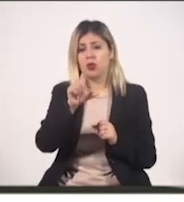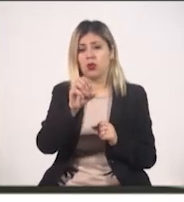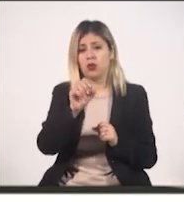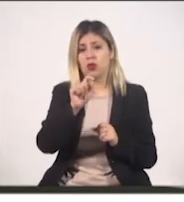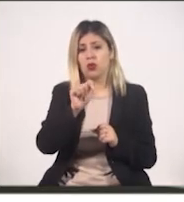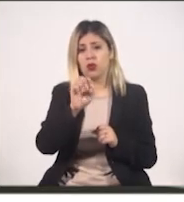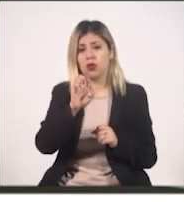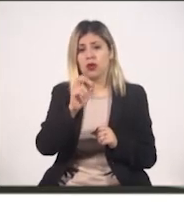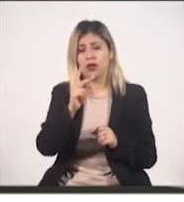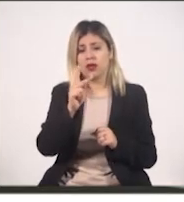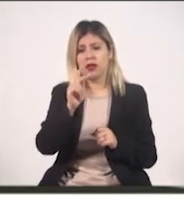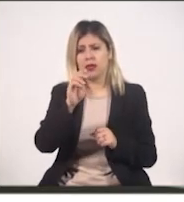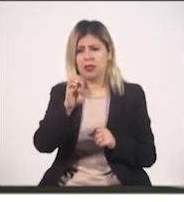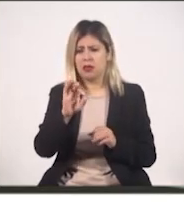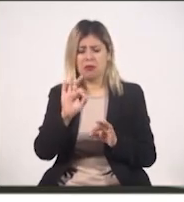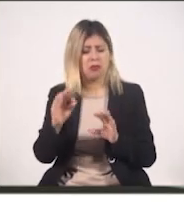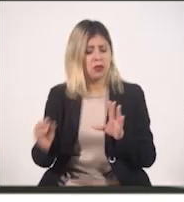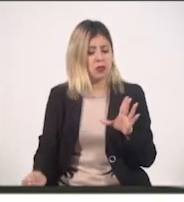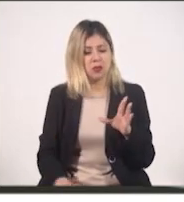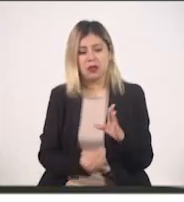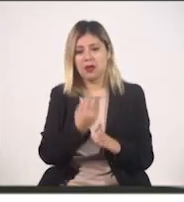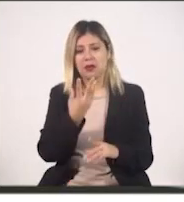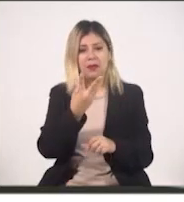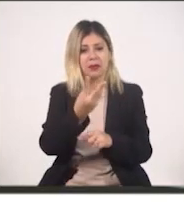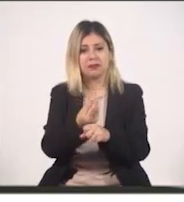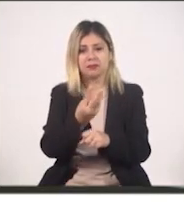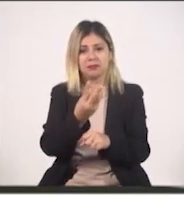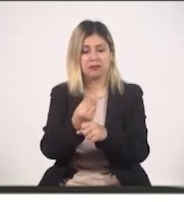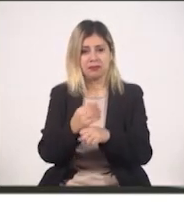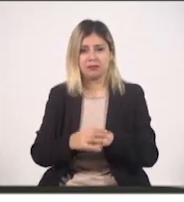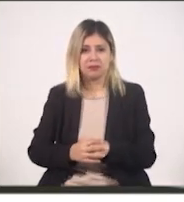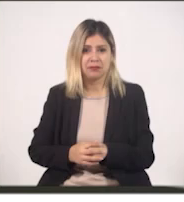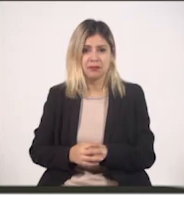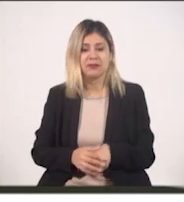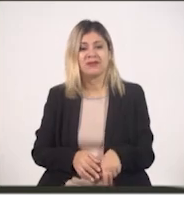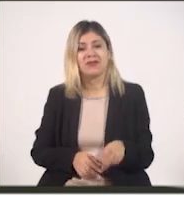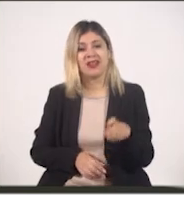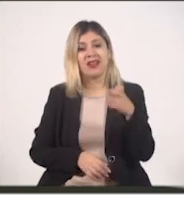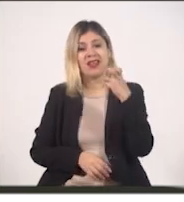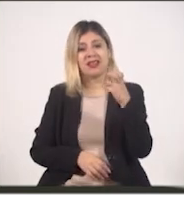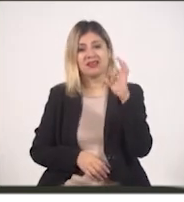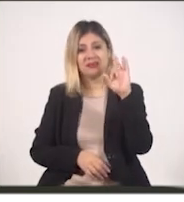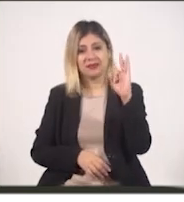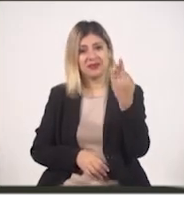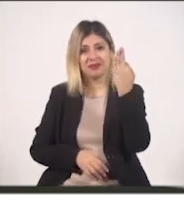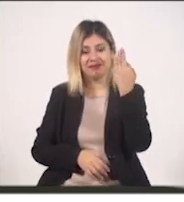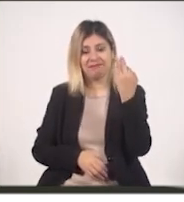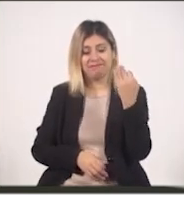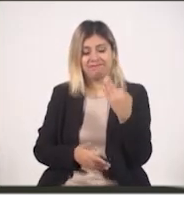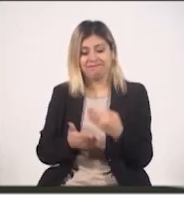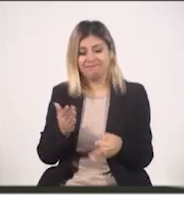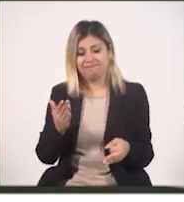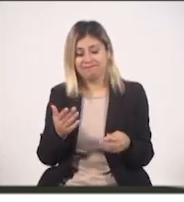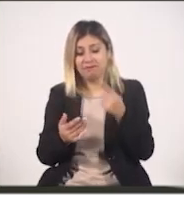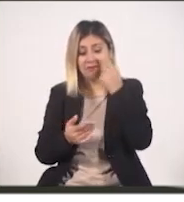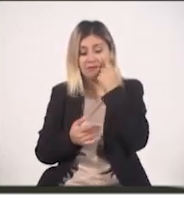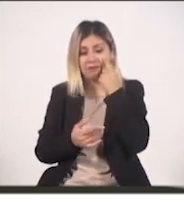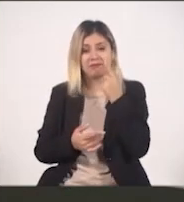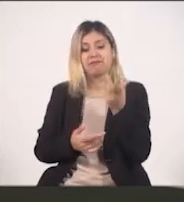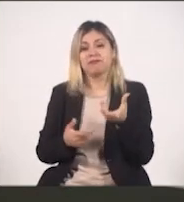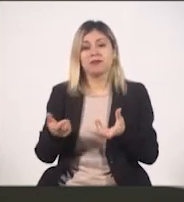27 kilómetros, está completamente renovada. Entonces, ahorita nada más nos falta esa parte, que nos intervengan parte del 80